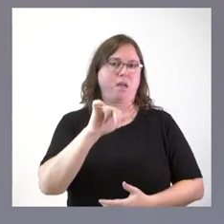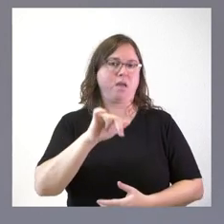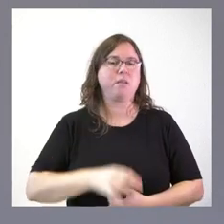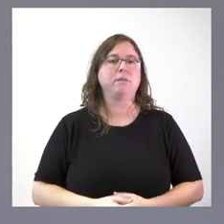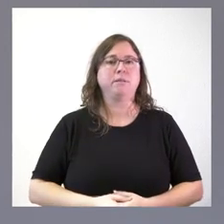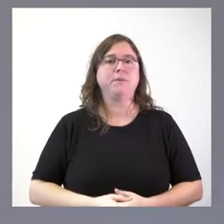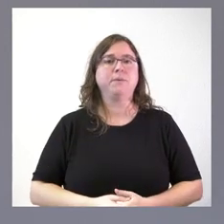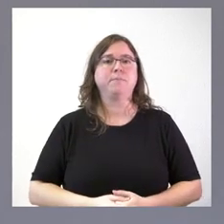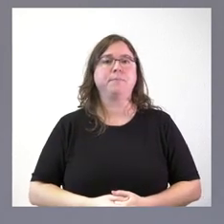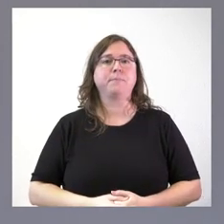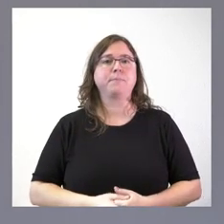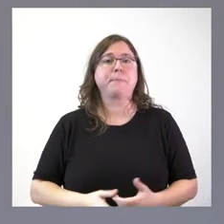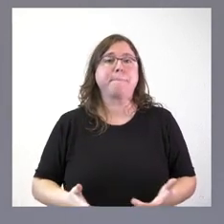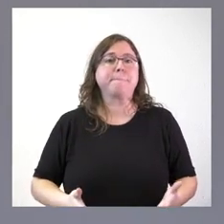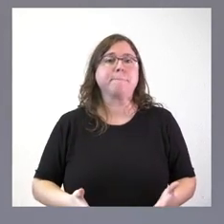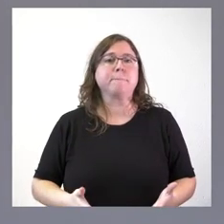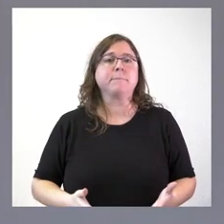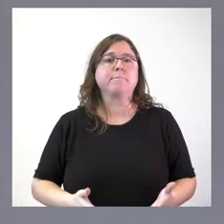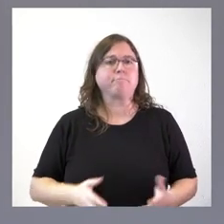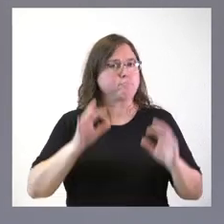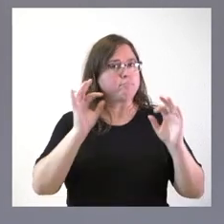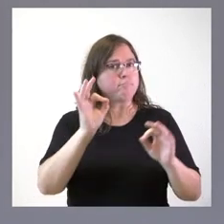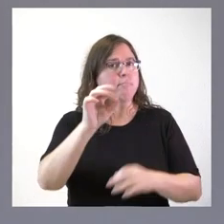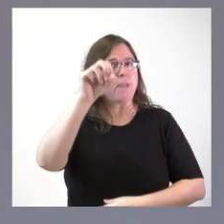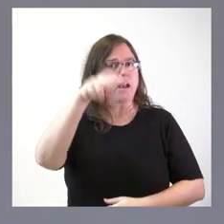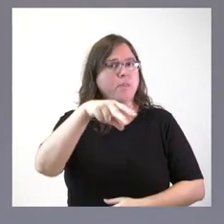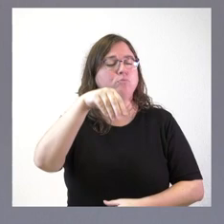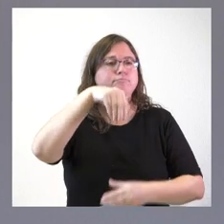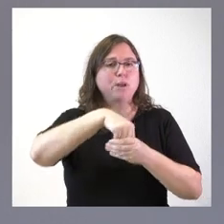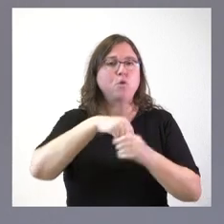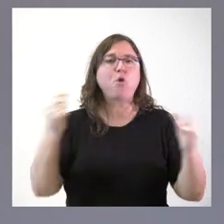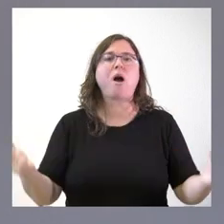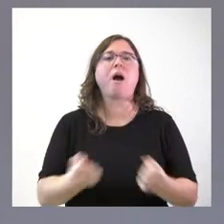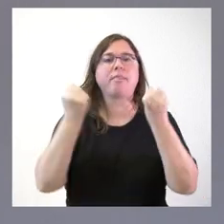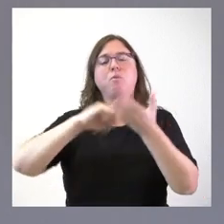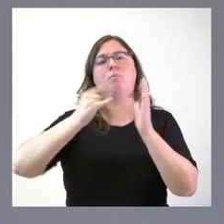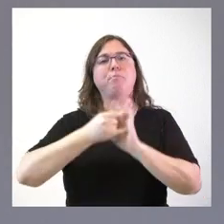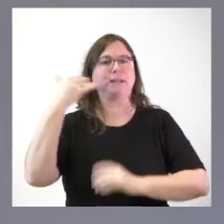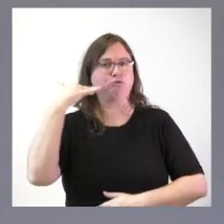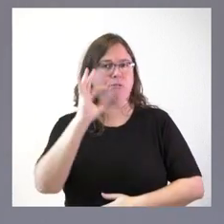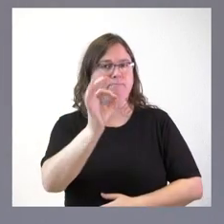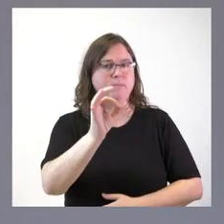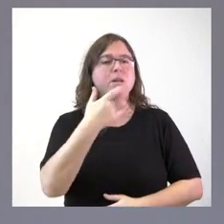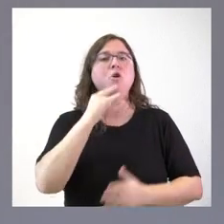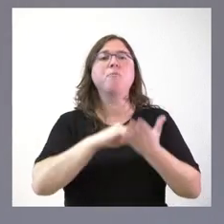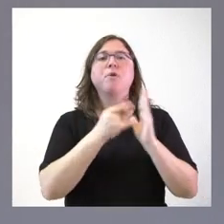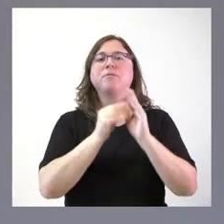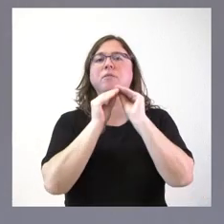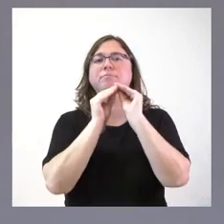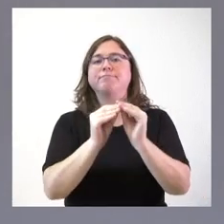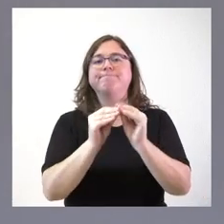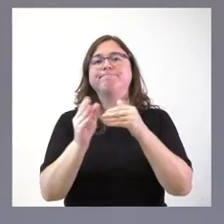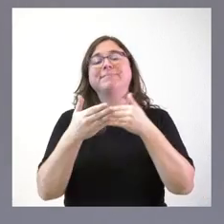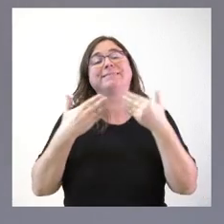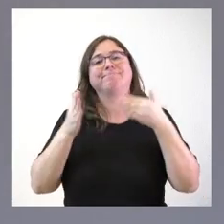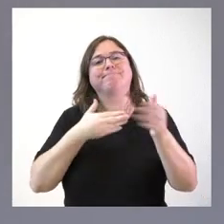sí que forma efectivamente parte de las actuaciones incluidas en ese plan. Es un proyecto a desarrollar por la Diputación